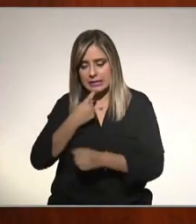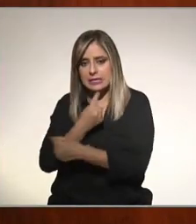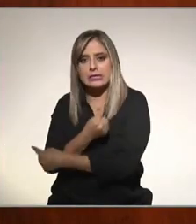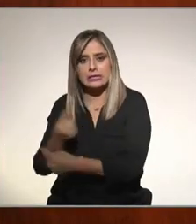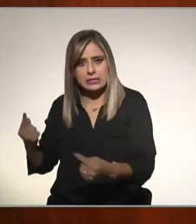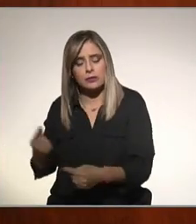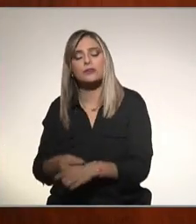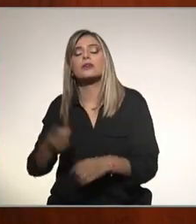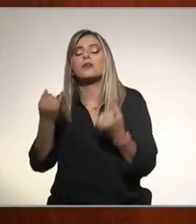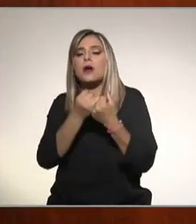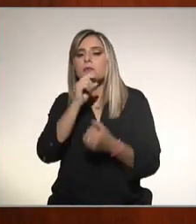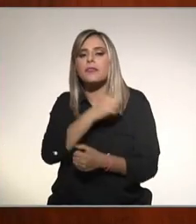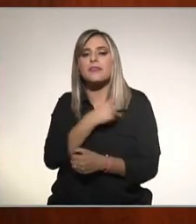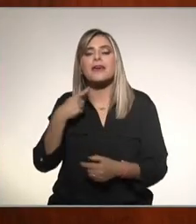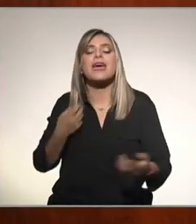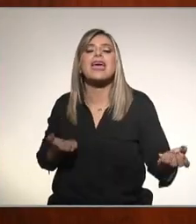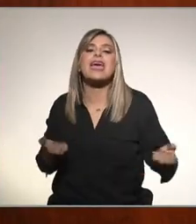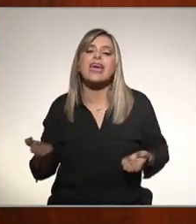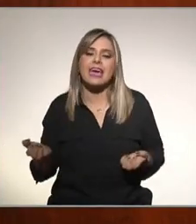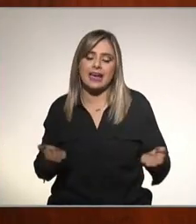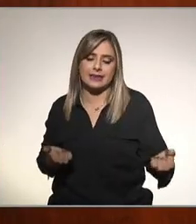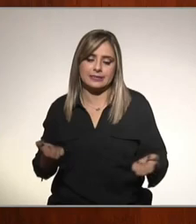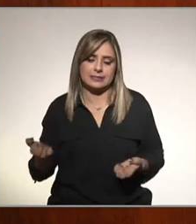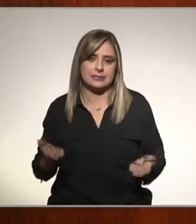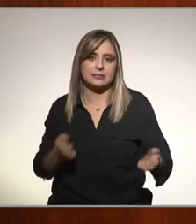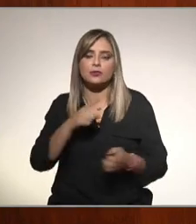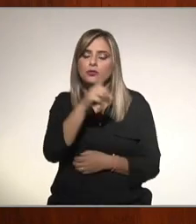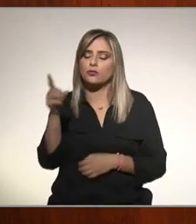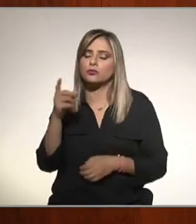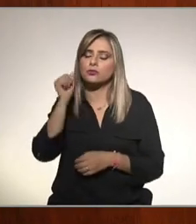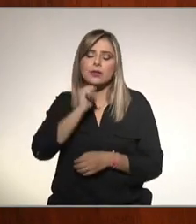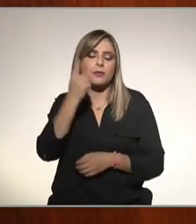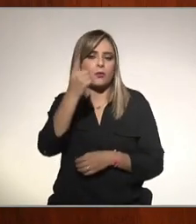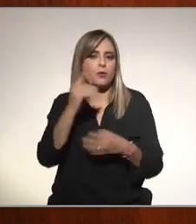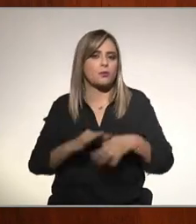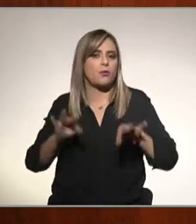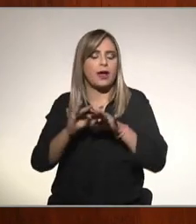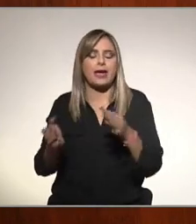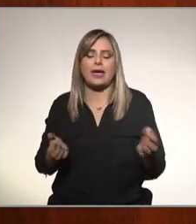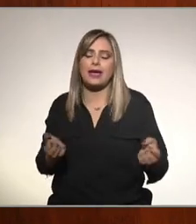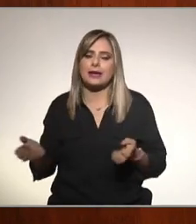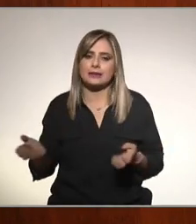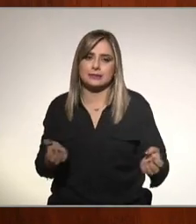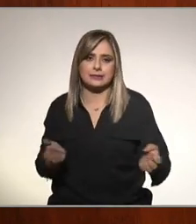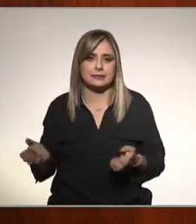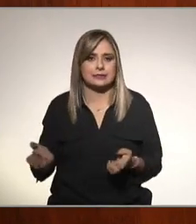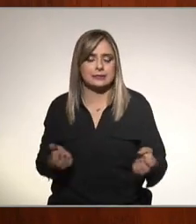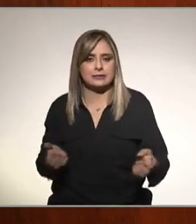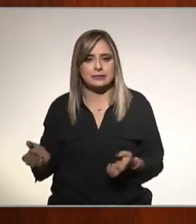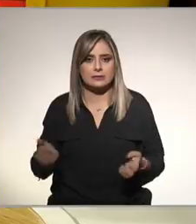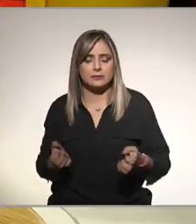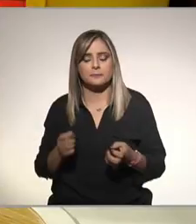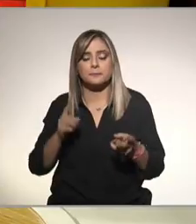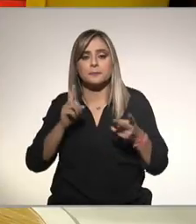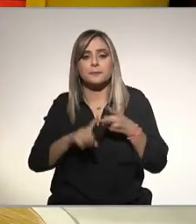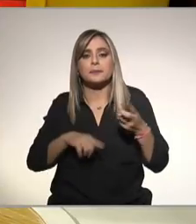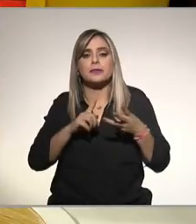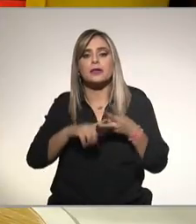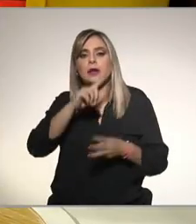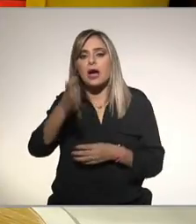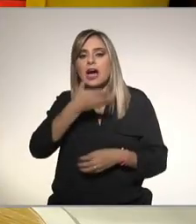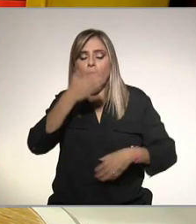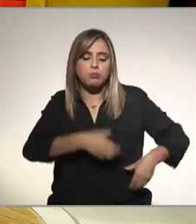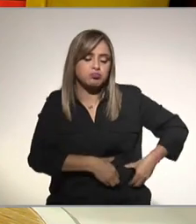ejercicio de la manera que lo podamos hacer siempre lo podemos hacer y eso adecuarnos a tener no